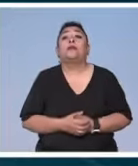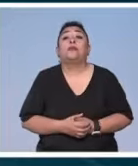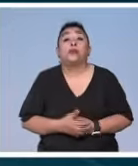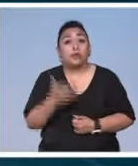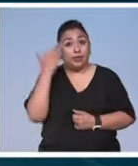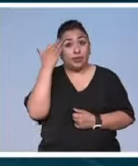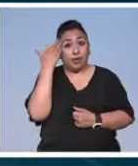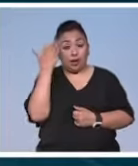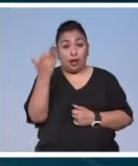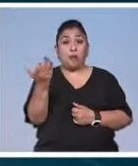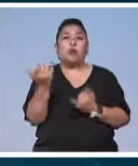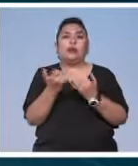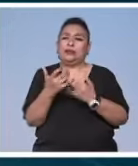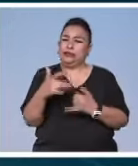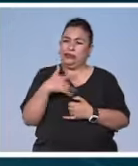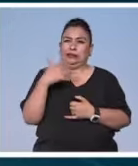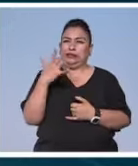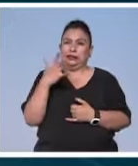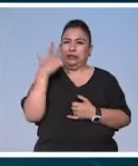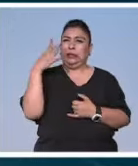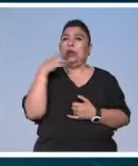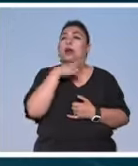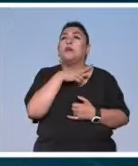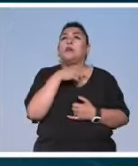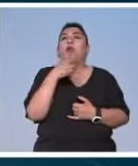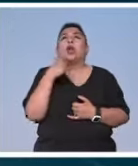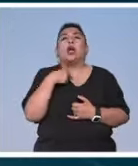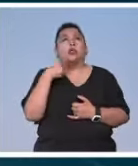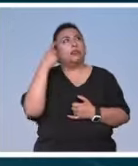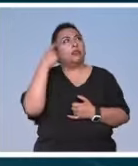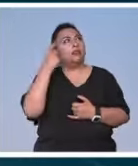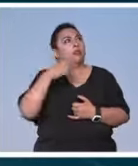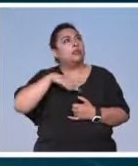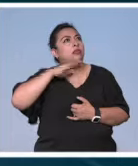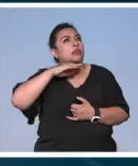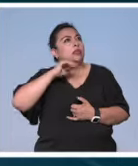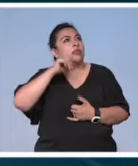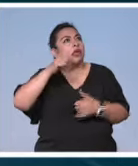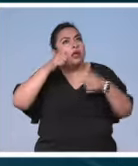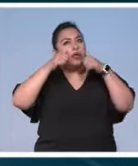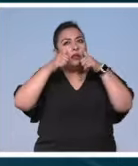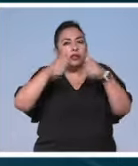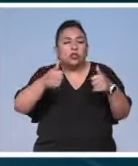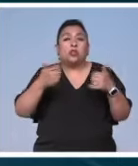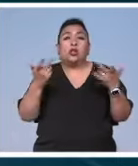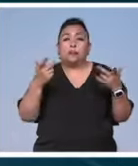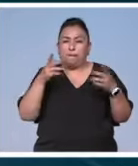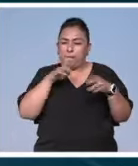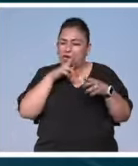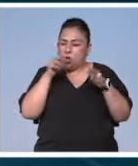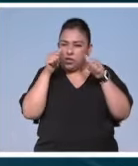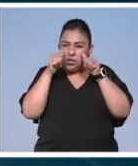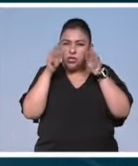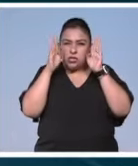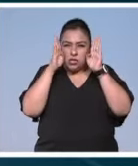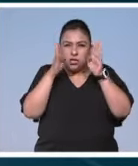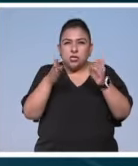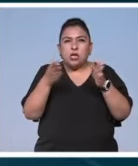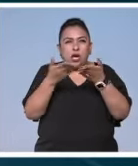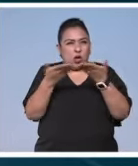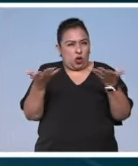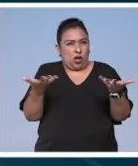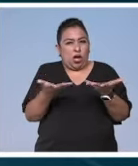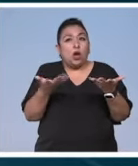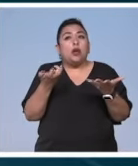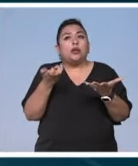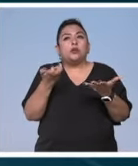duración del tiempo también se percibe más rápido cuando actuamos de forma inconsciente de manera que ser más consciente de lo que hacemos en el presente